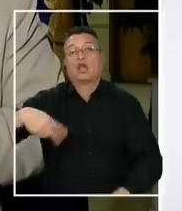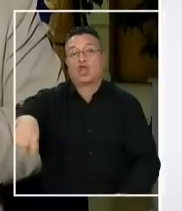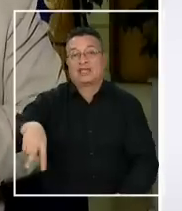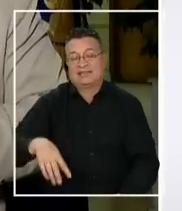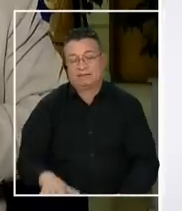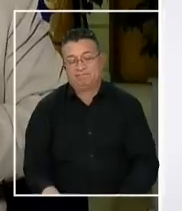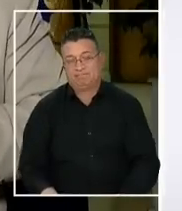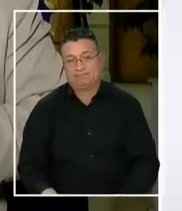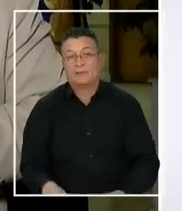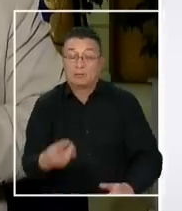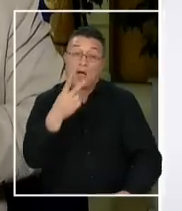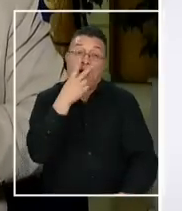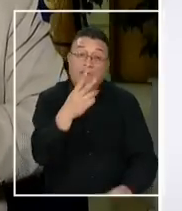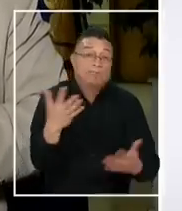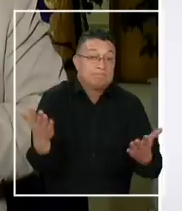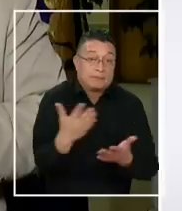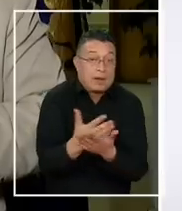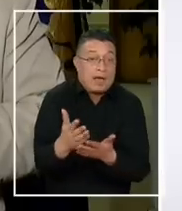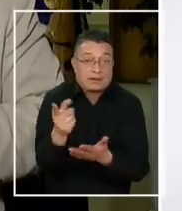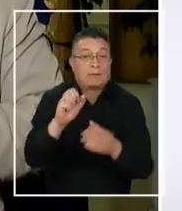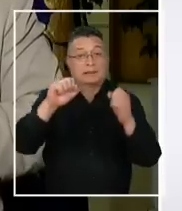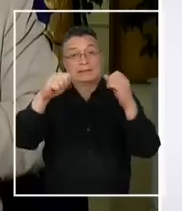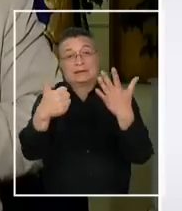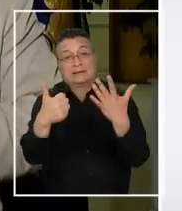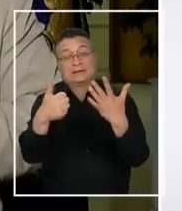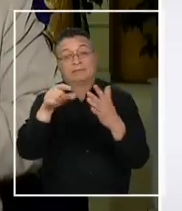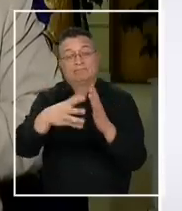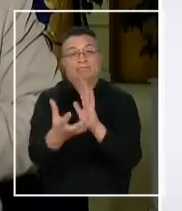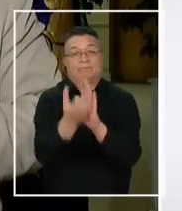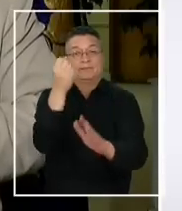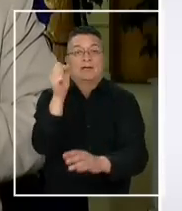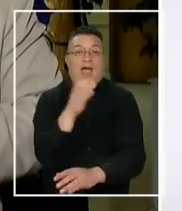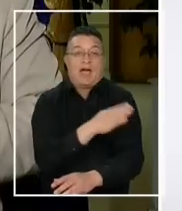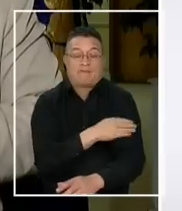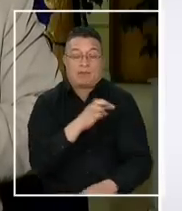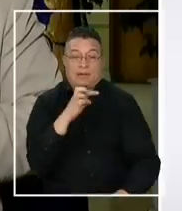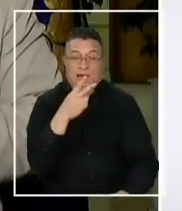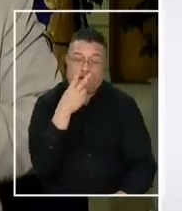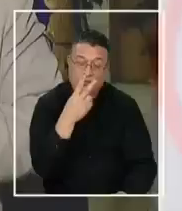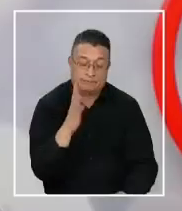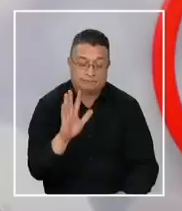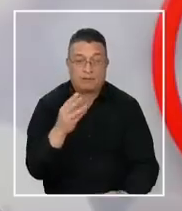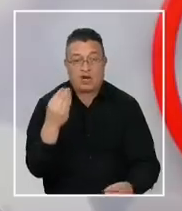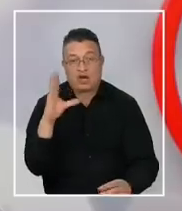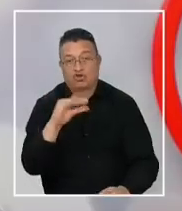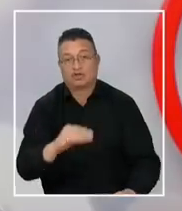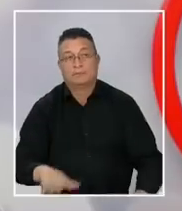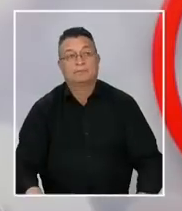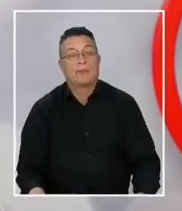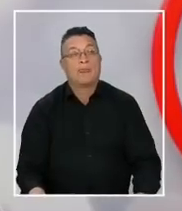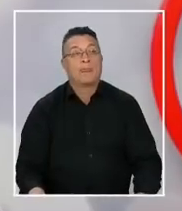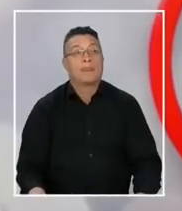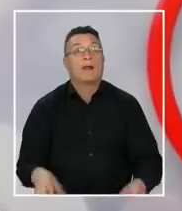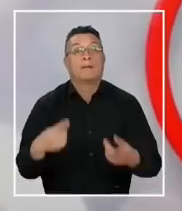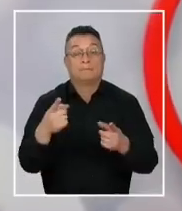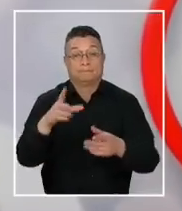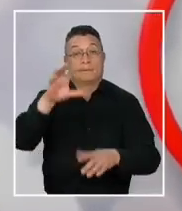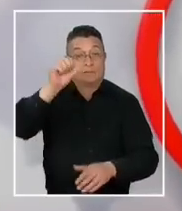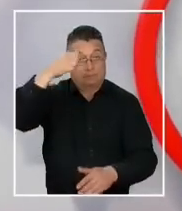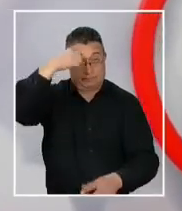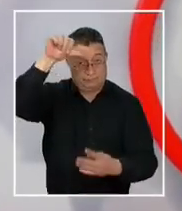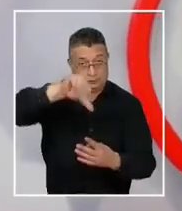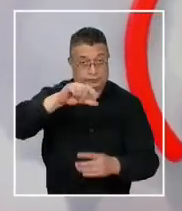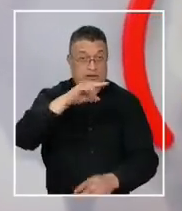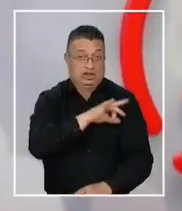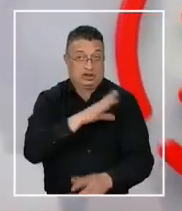Vamos a ver entonces qué pasa con estos proyectos de sexto retiro. Muchas gracias, Pueblo Tecobedo. Buenas noches. Bueno, en tanto, con arraigo nacional